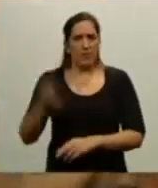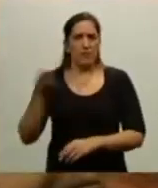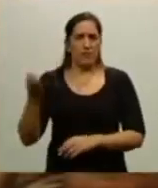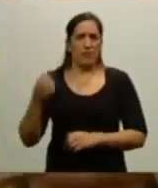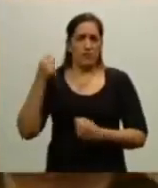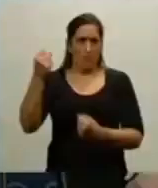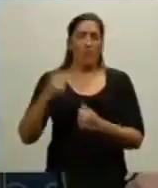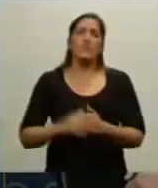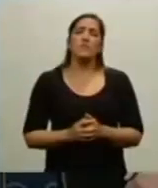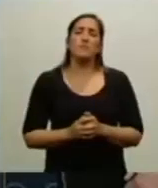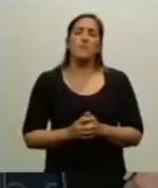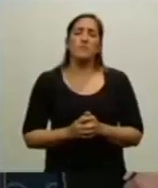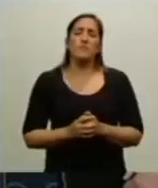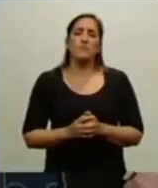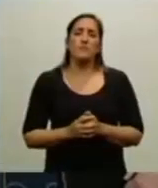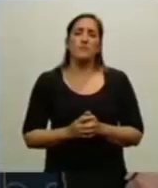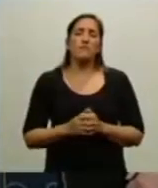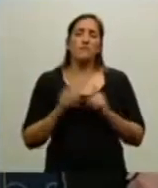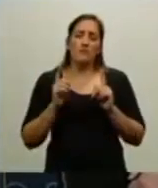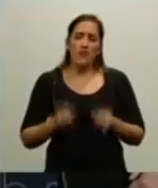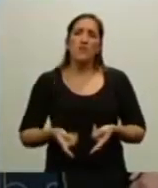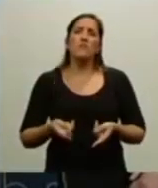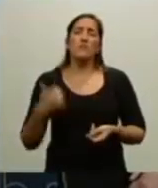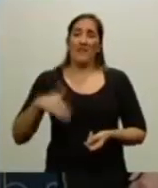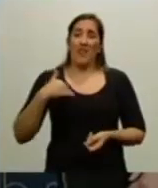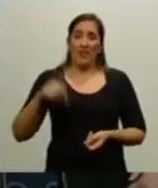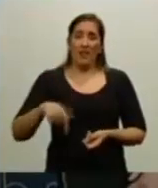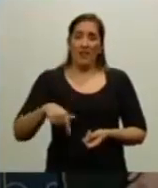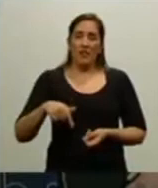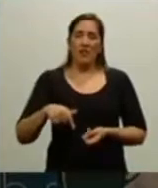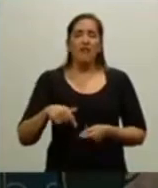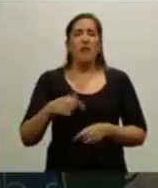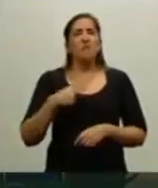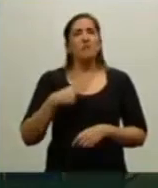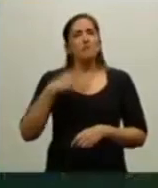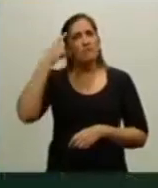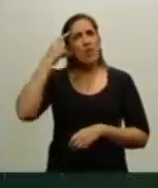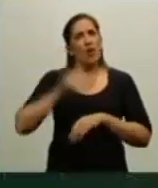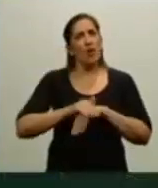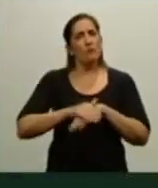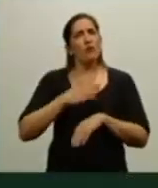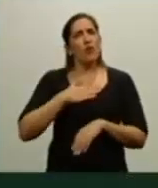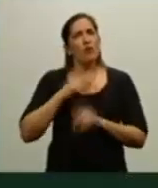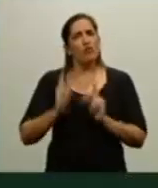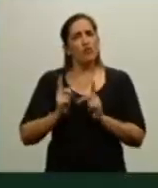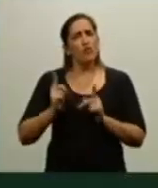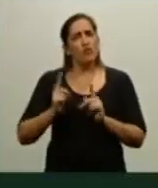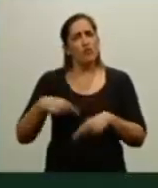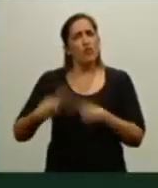el compromiso definitivo de la Argentina de que la soberanía